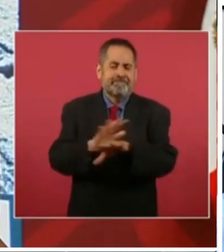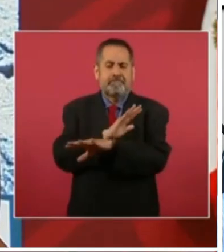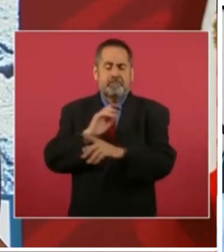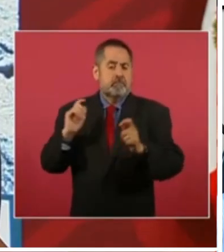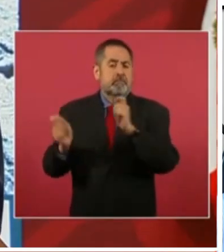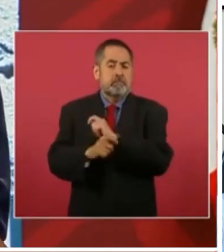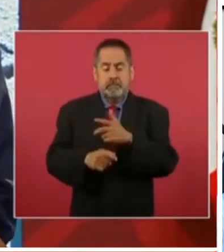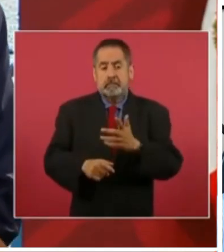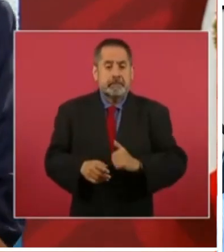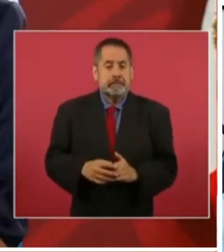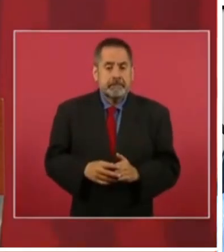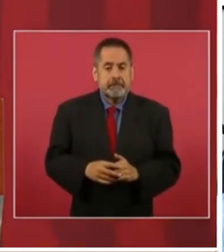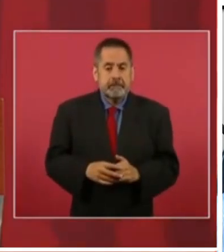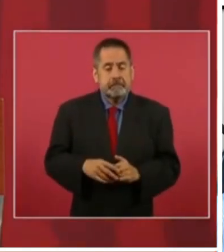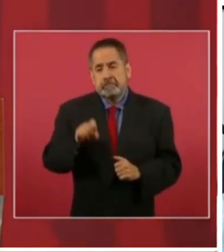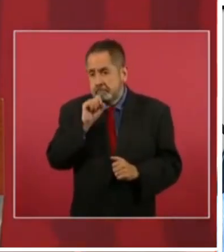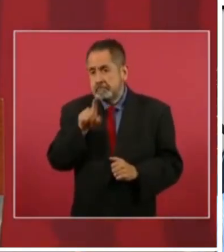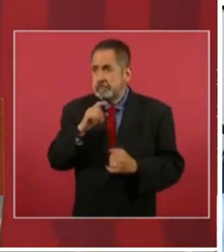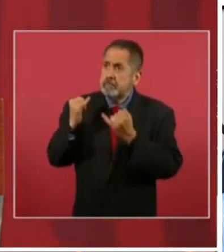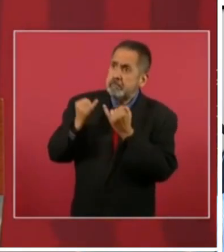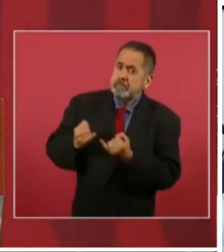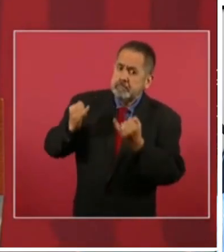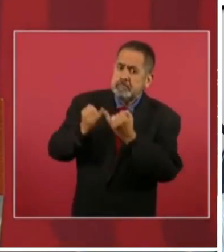No, es más de lo mismo.